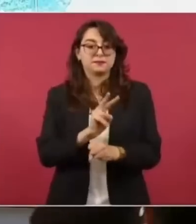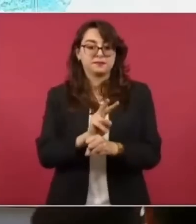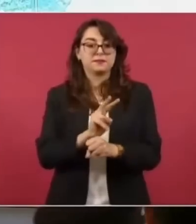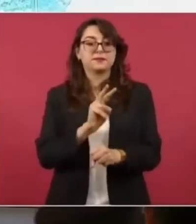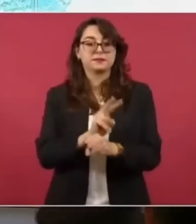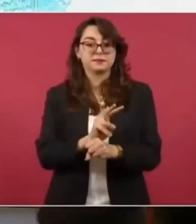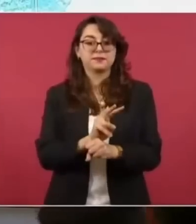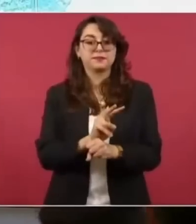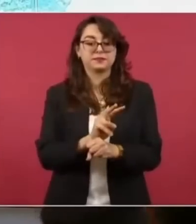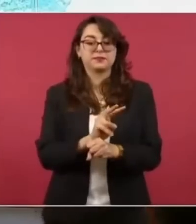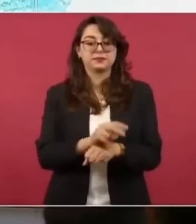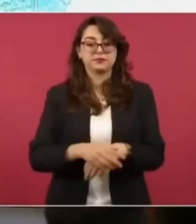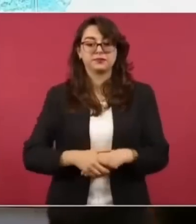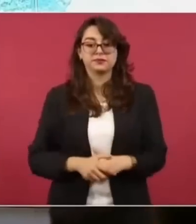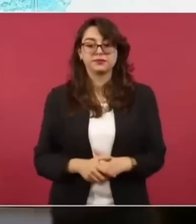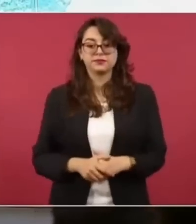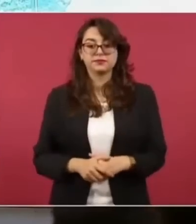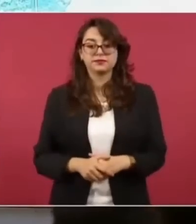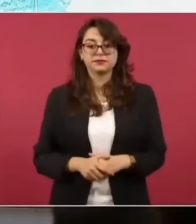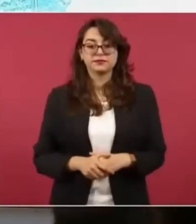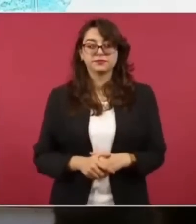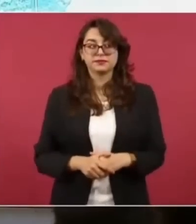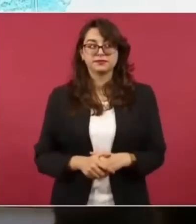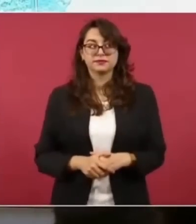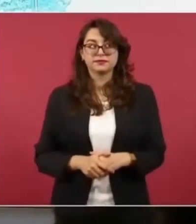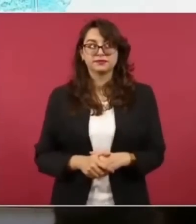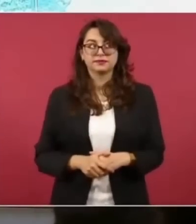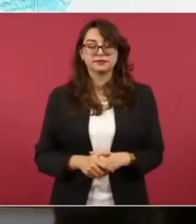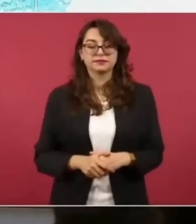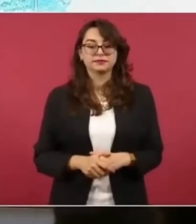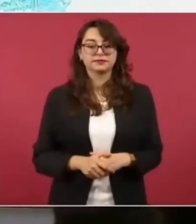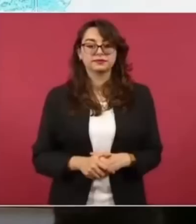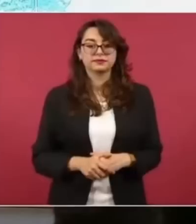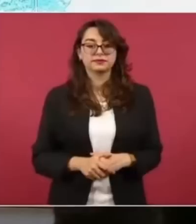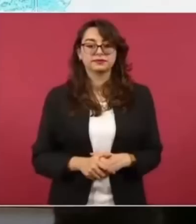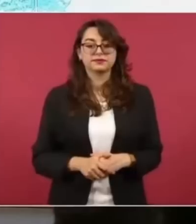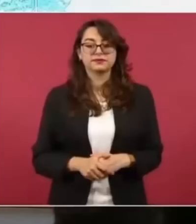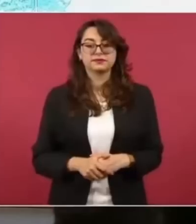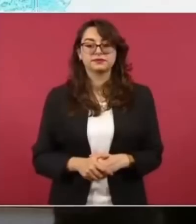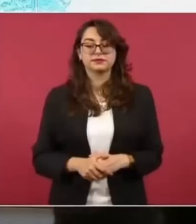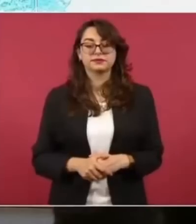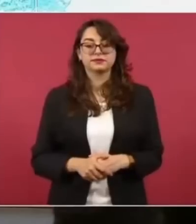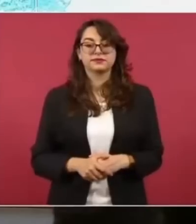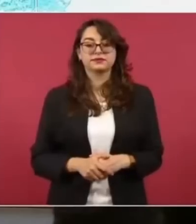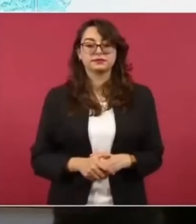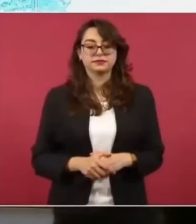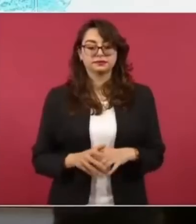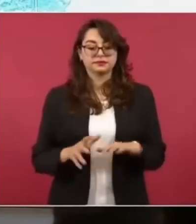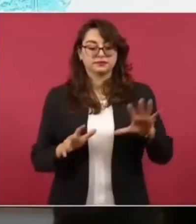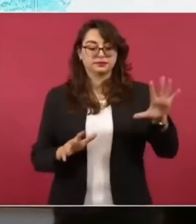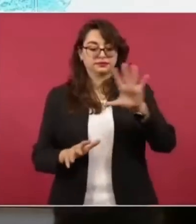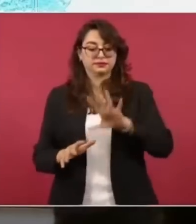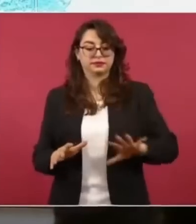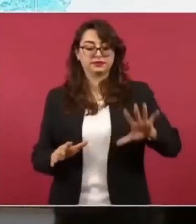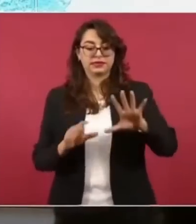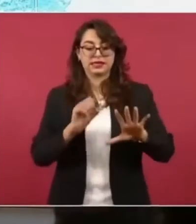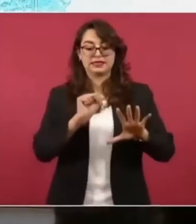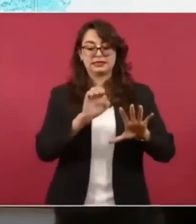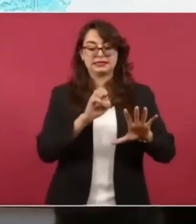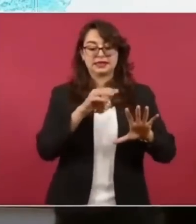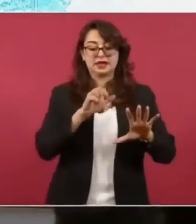hasta Palenque y de aquí para acá la secretaría de defensa